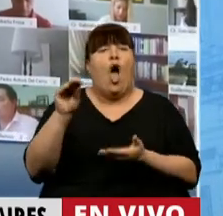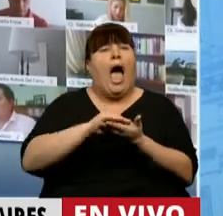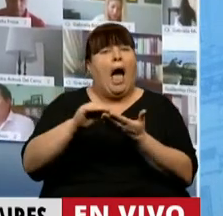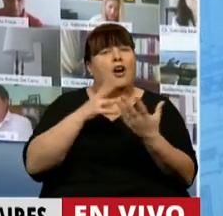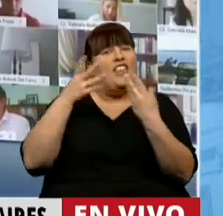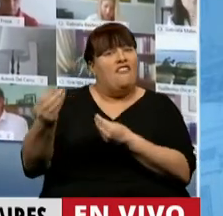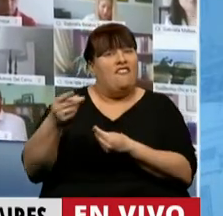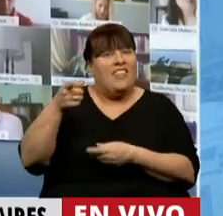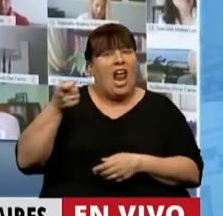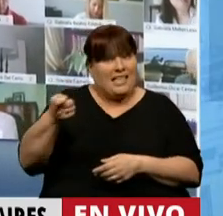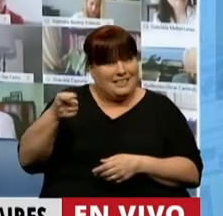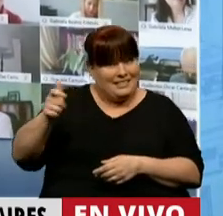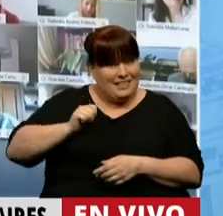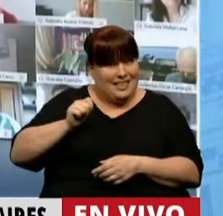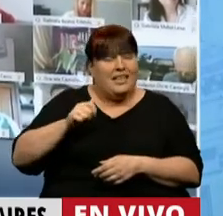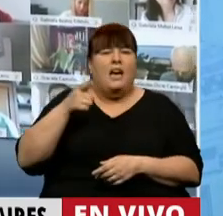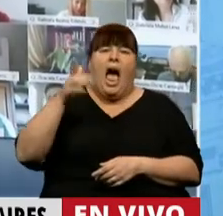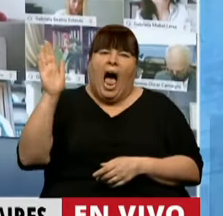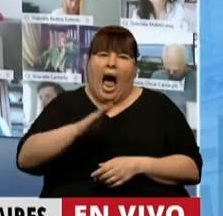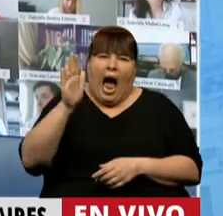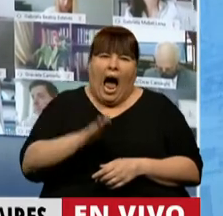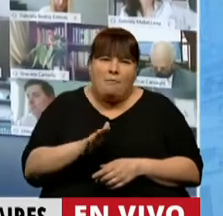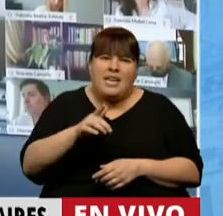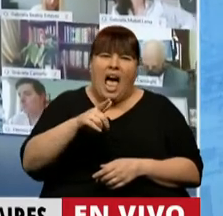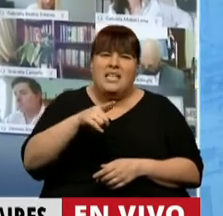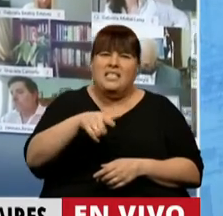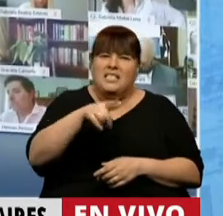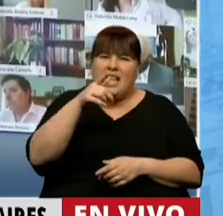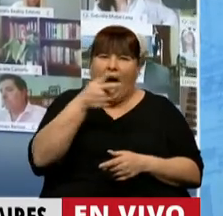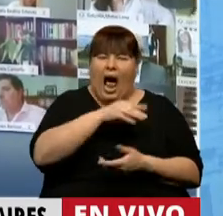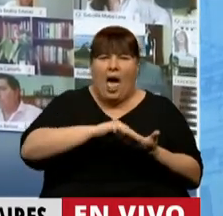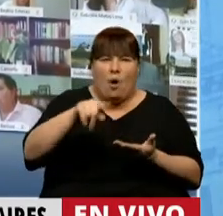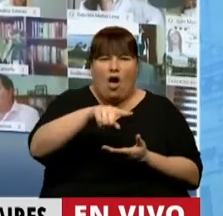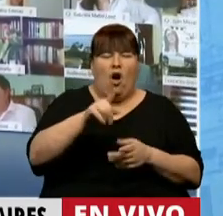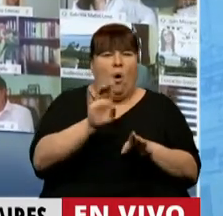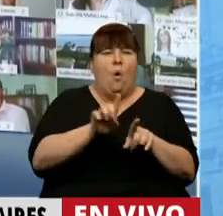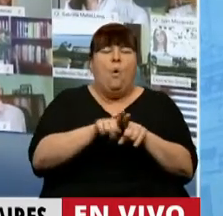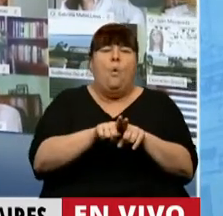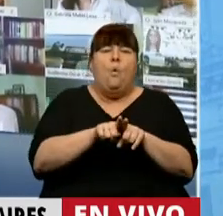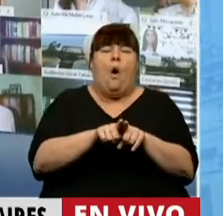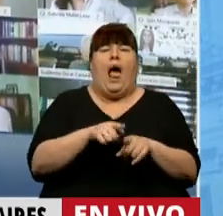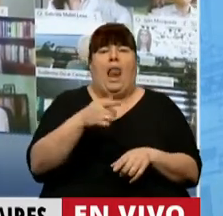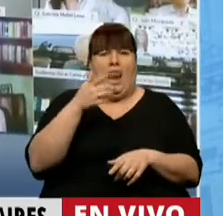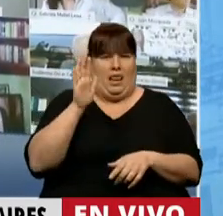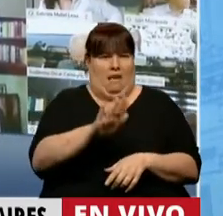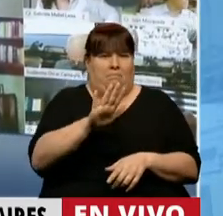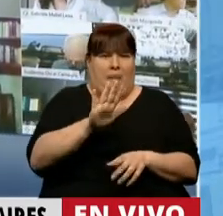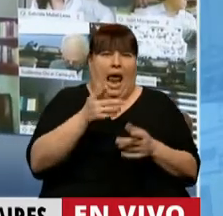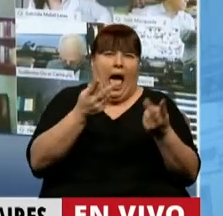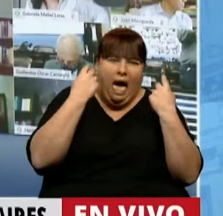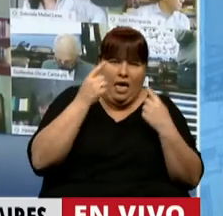defensor de los genocidas haya amenazado a las querellas con un acto claramente intimidatorio.